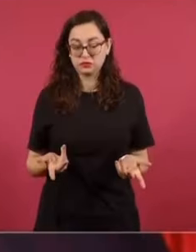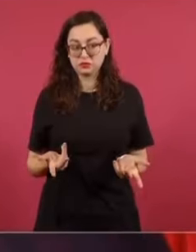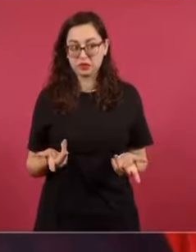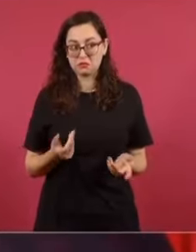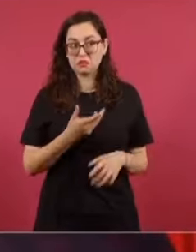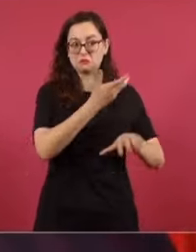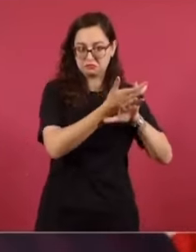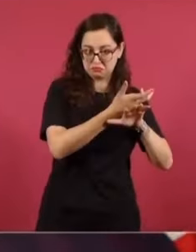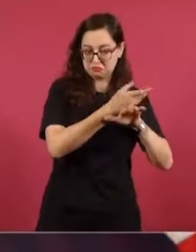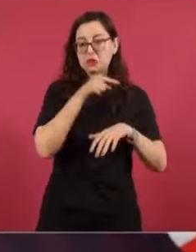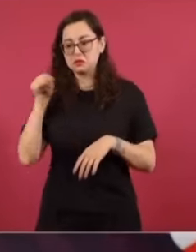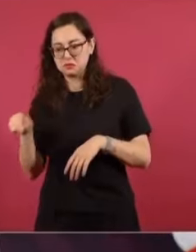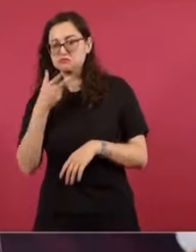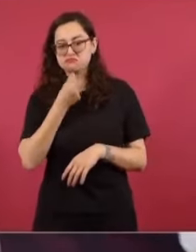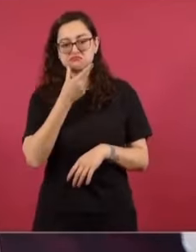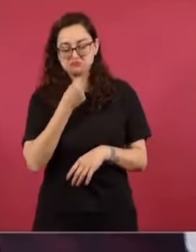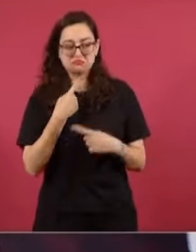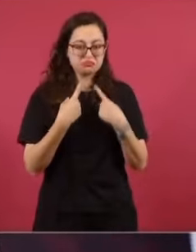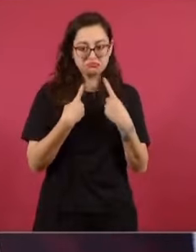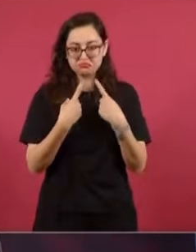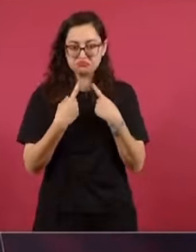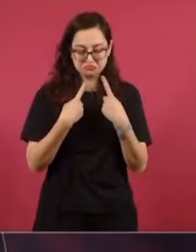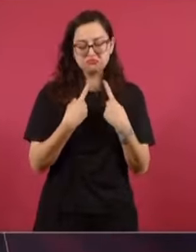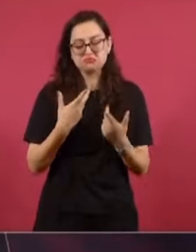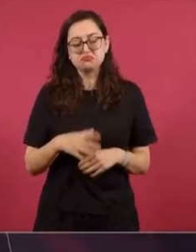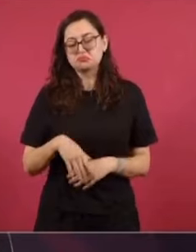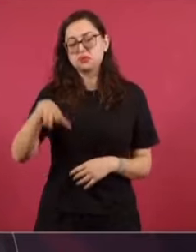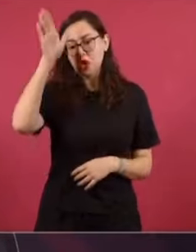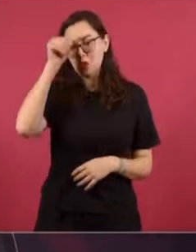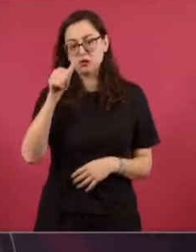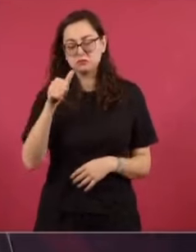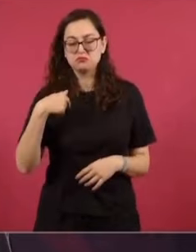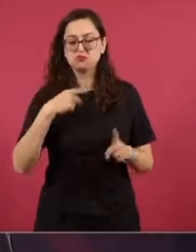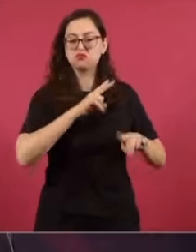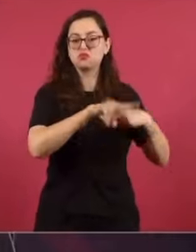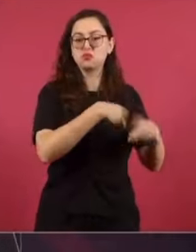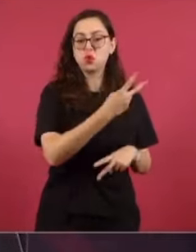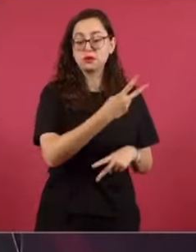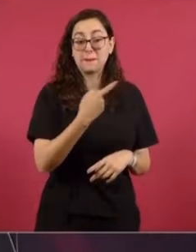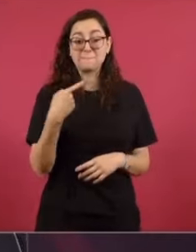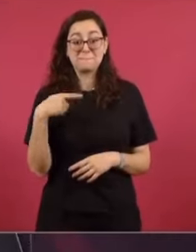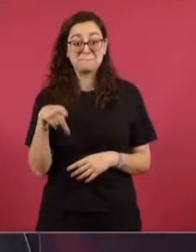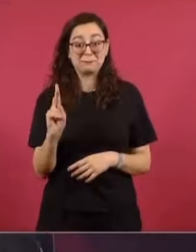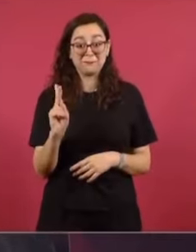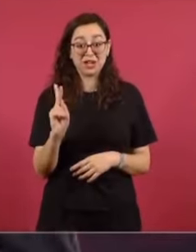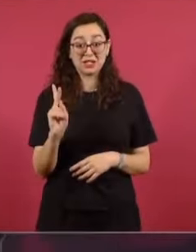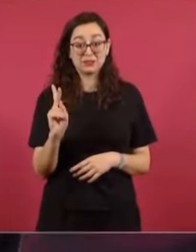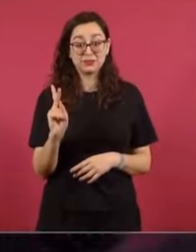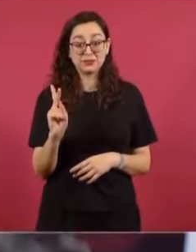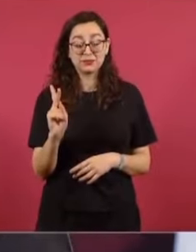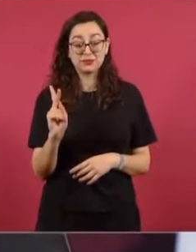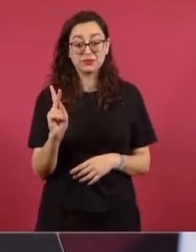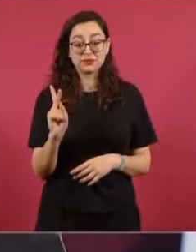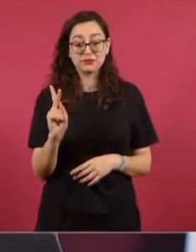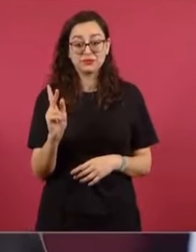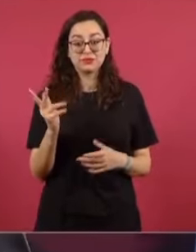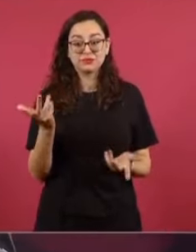o se estaba gestando este acuerdo, pero que no sabían de que en el avión